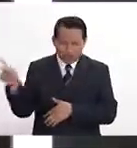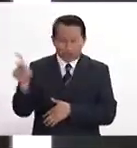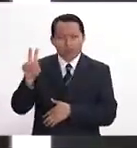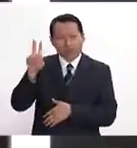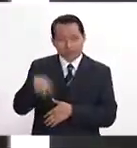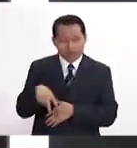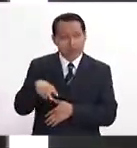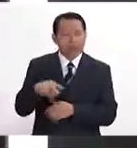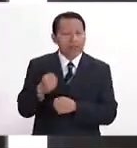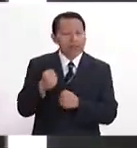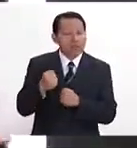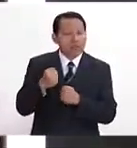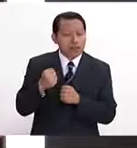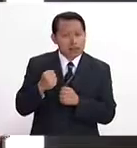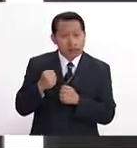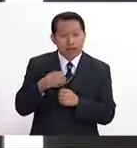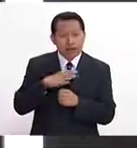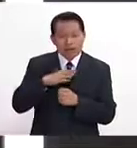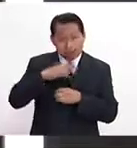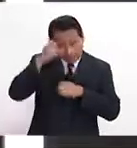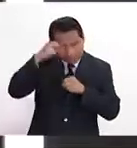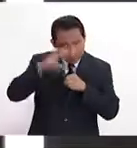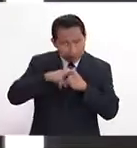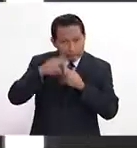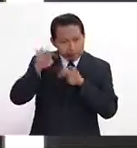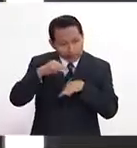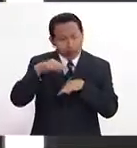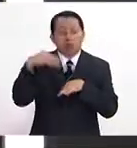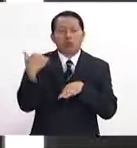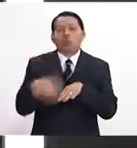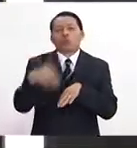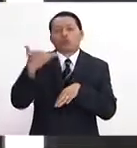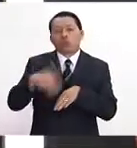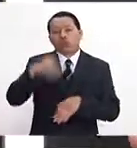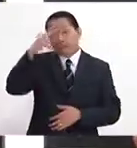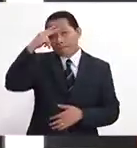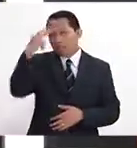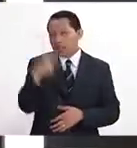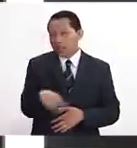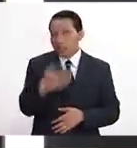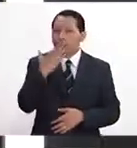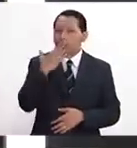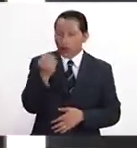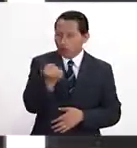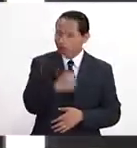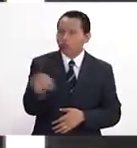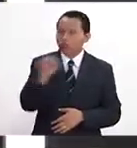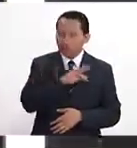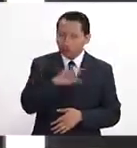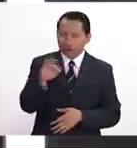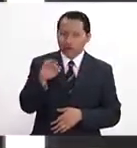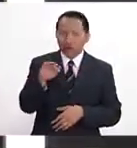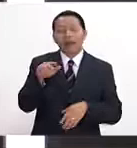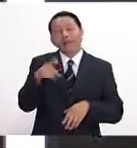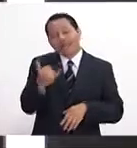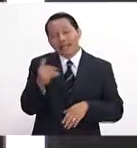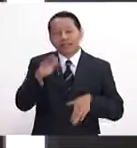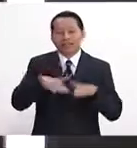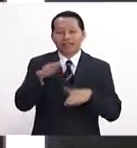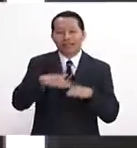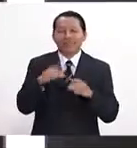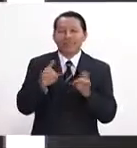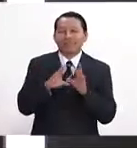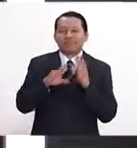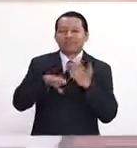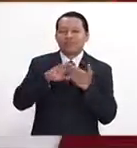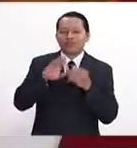todos se han impresionado mucho, los extranjeros, las capacidades y el talento mexicano. Y también se sorprenden de los autogoles que nos hacemos. Todo el tiempo